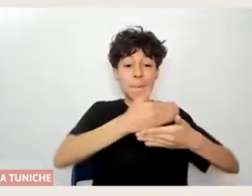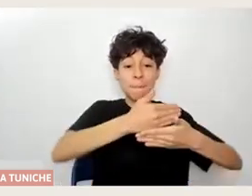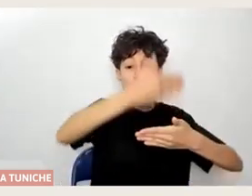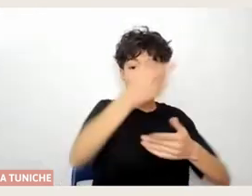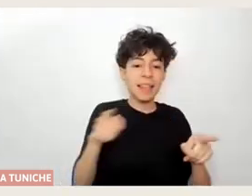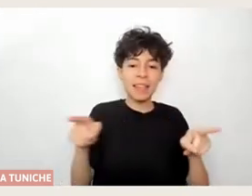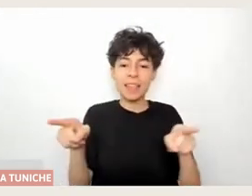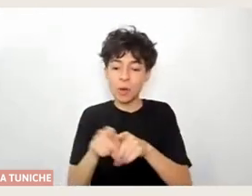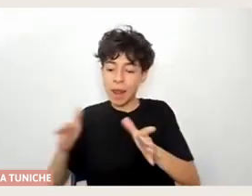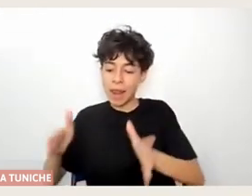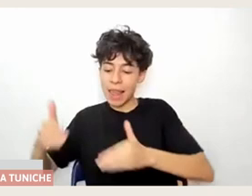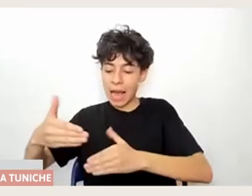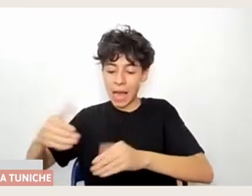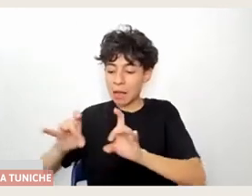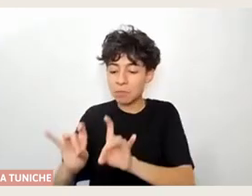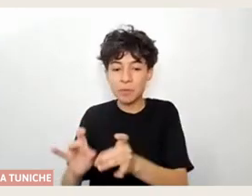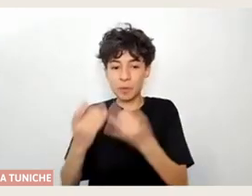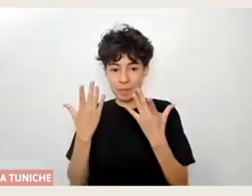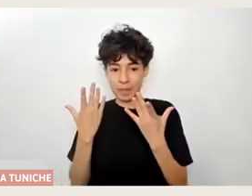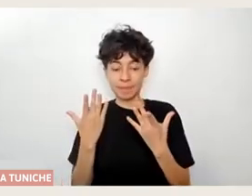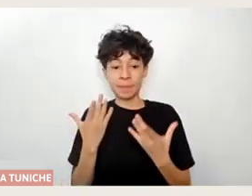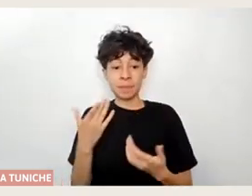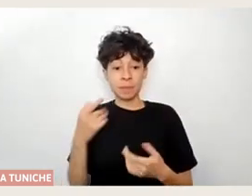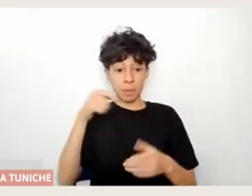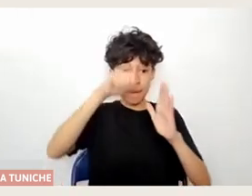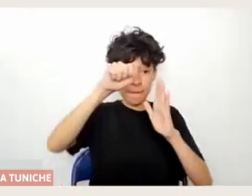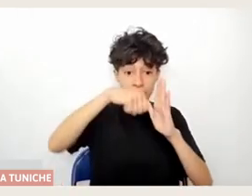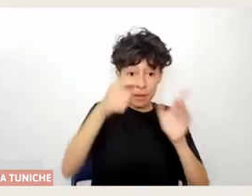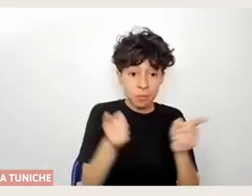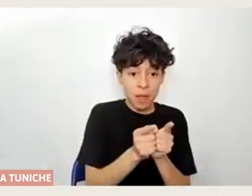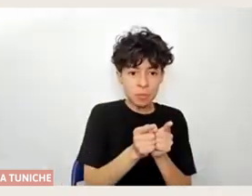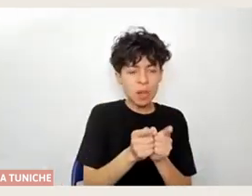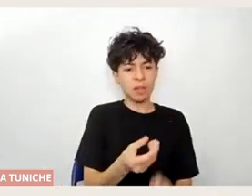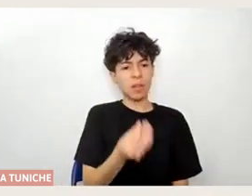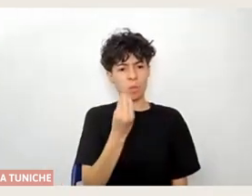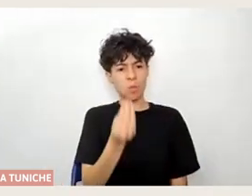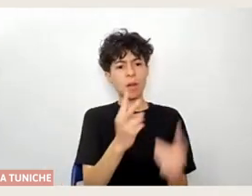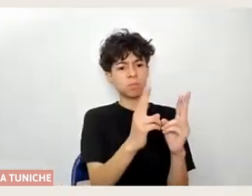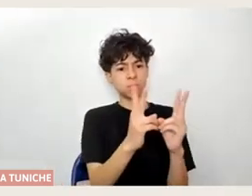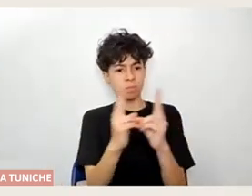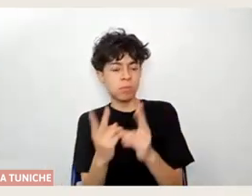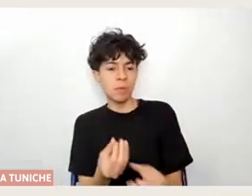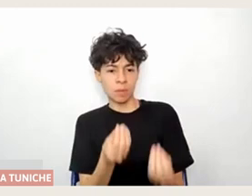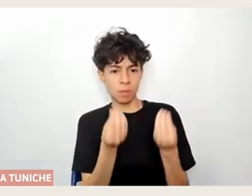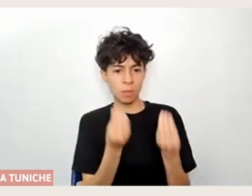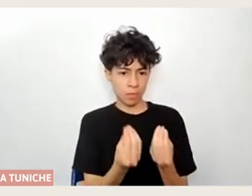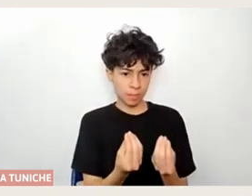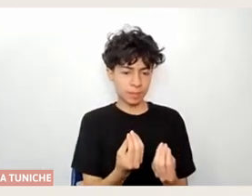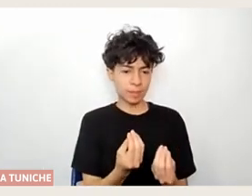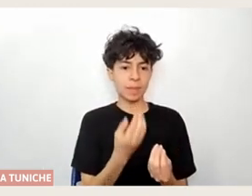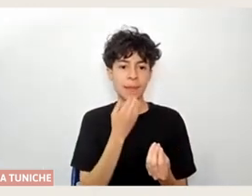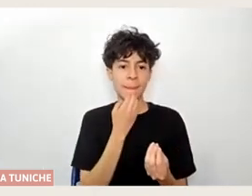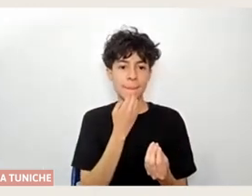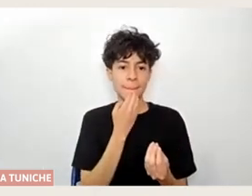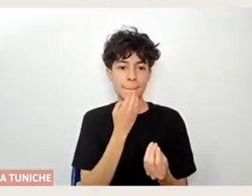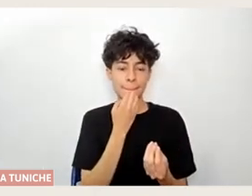cortometrajes o las cápsulas están muy bien editados y tienen como una temporalidad que a uno lo